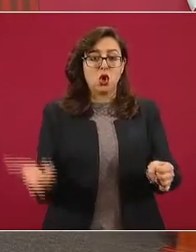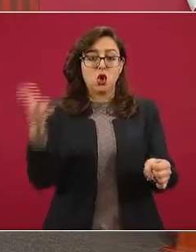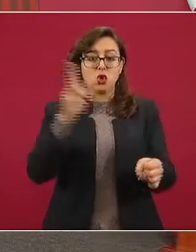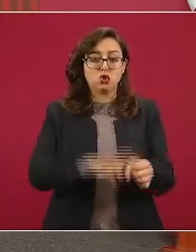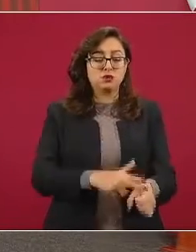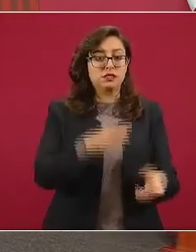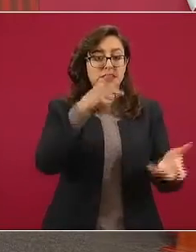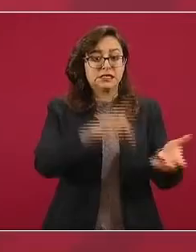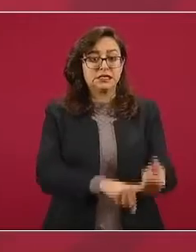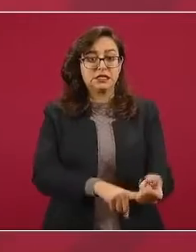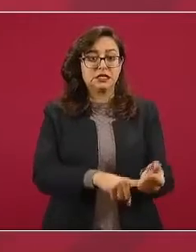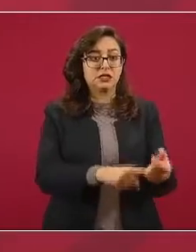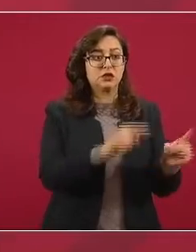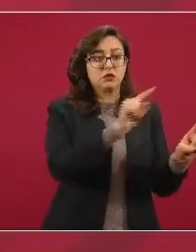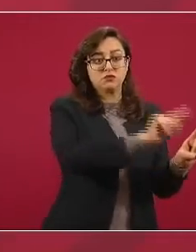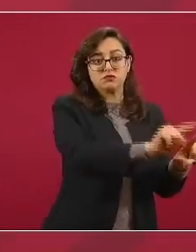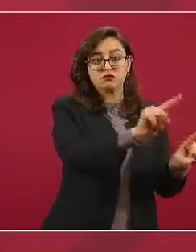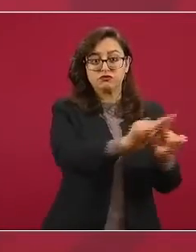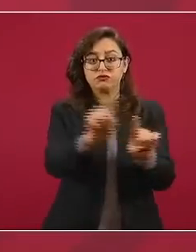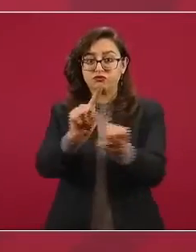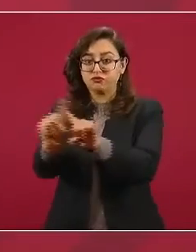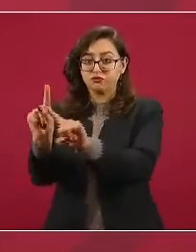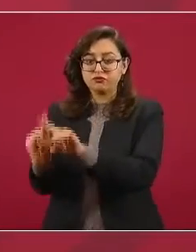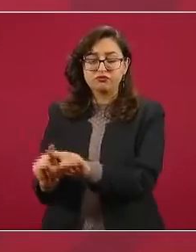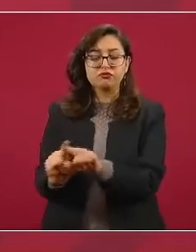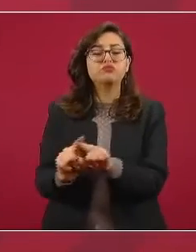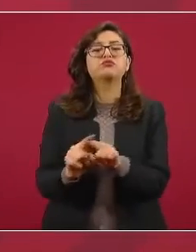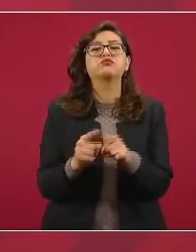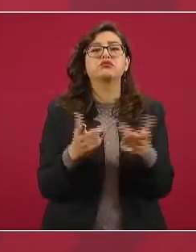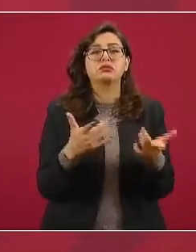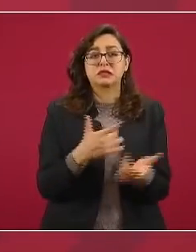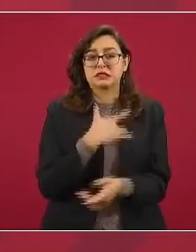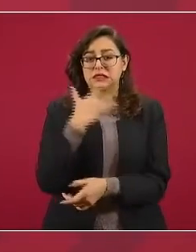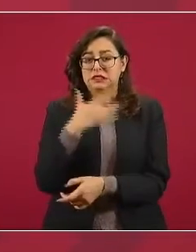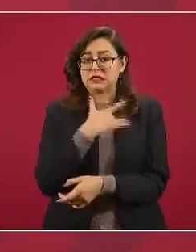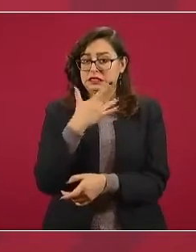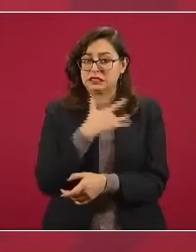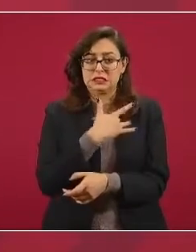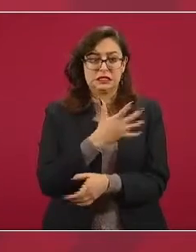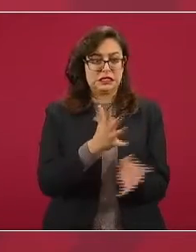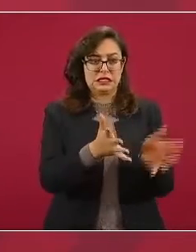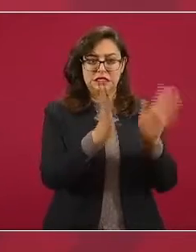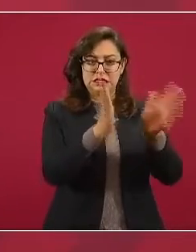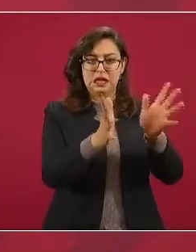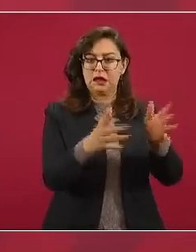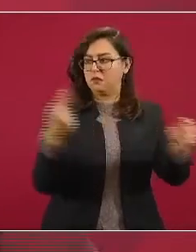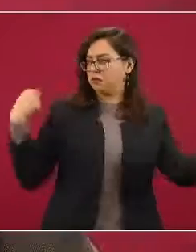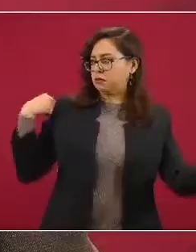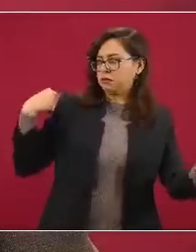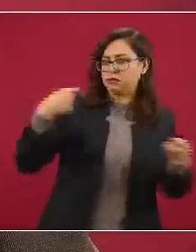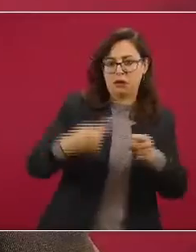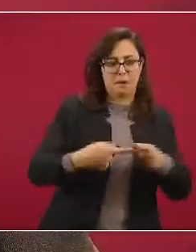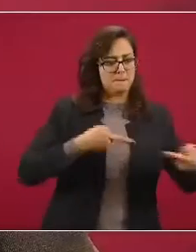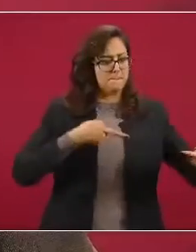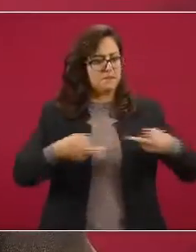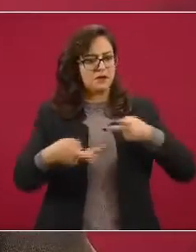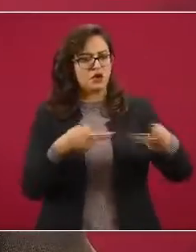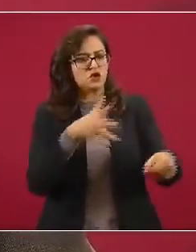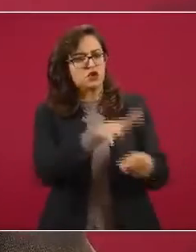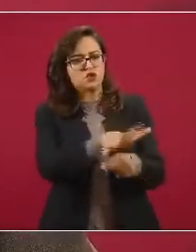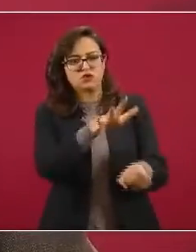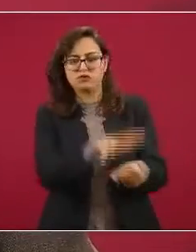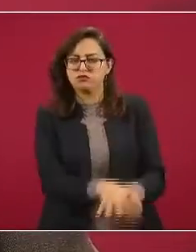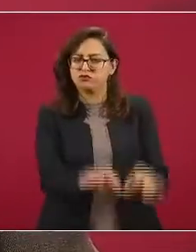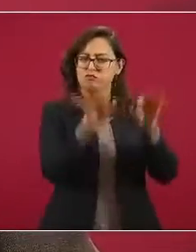hospitales, lo que ya consideramos que está armado a través de muchos meses, cuenten con los